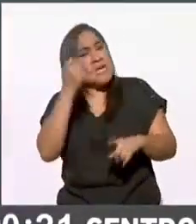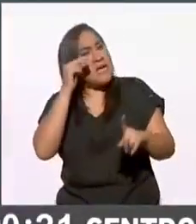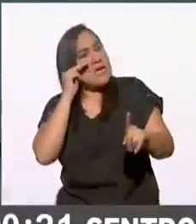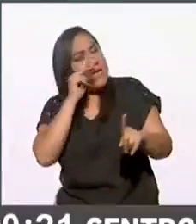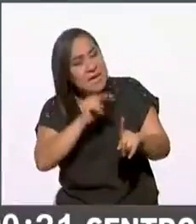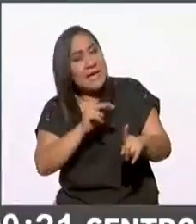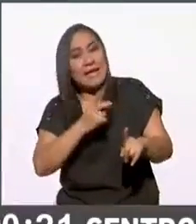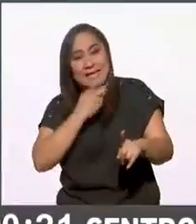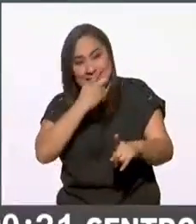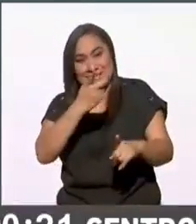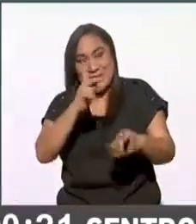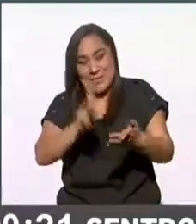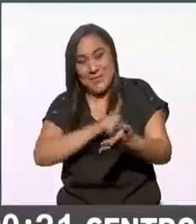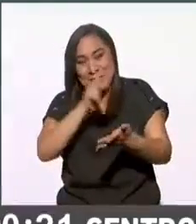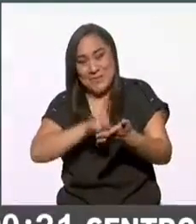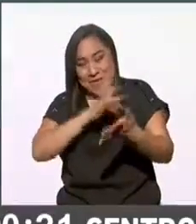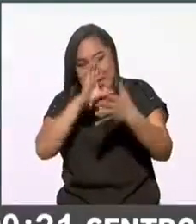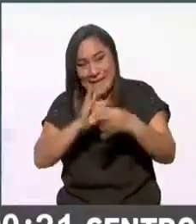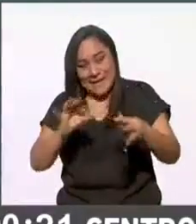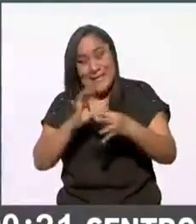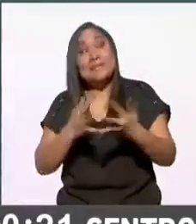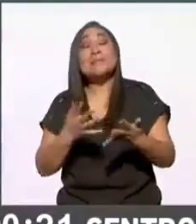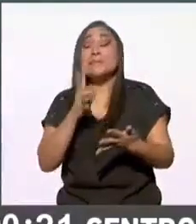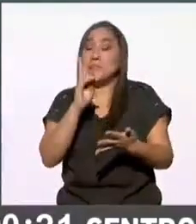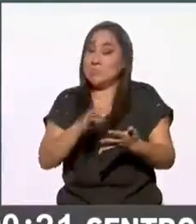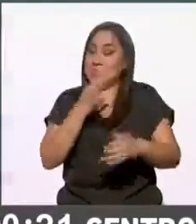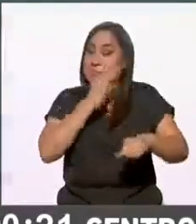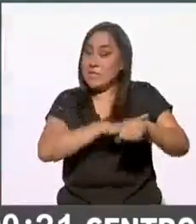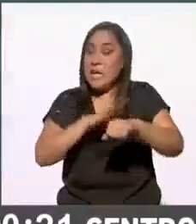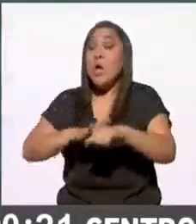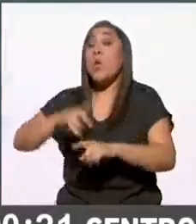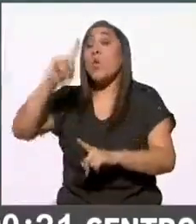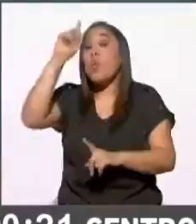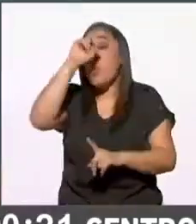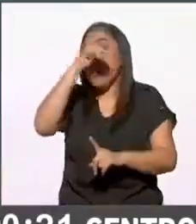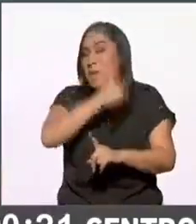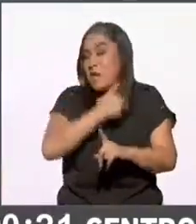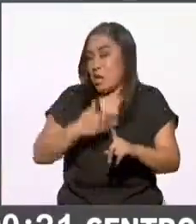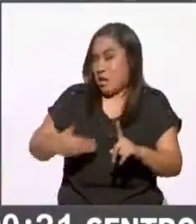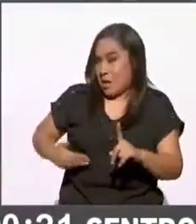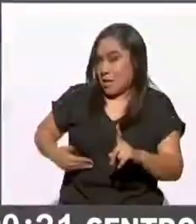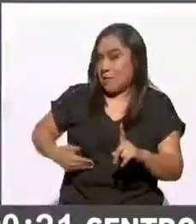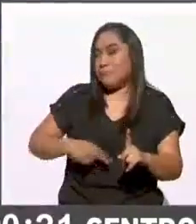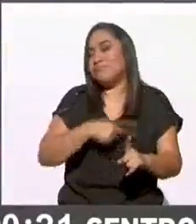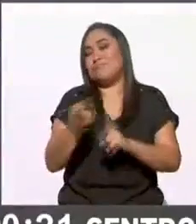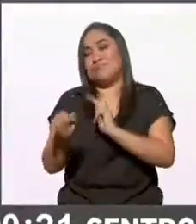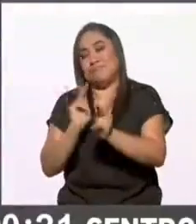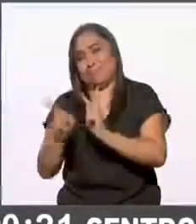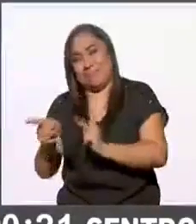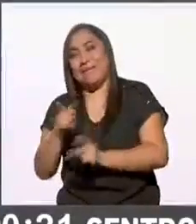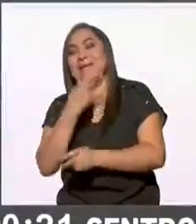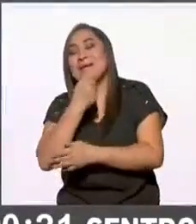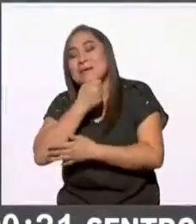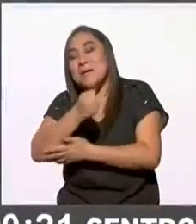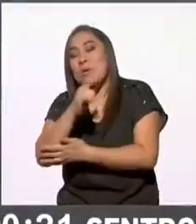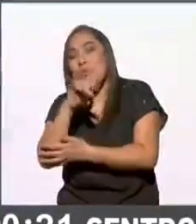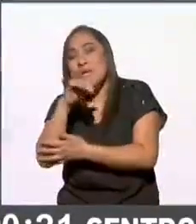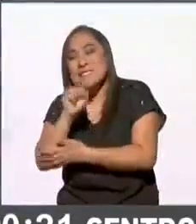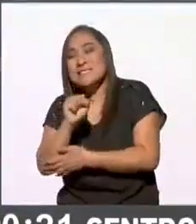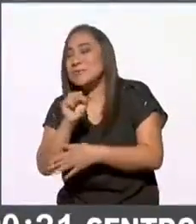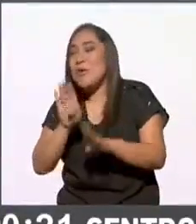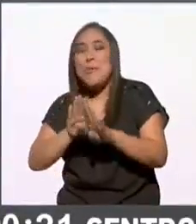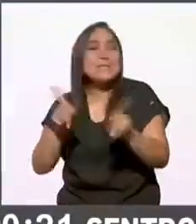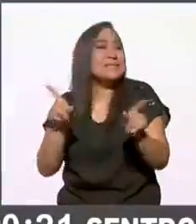venido repitiendo y será importante insistir el consejero presidente le decía a nuestro compañero Luisa Méndez en esta entrevista en este